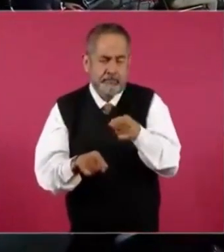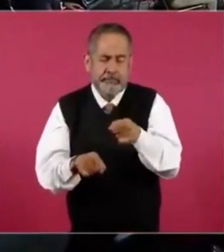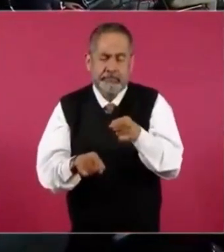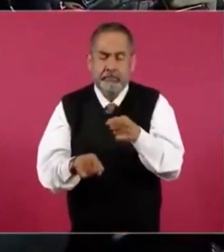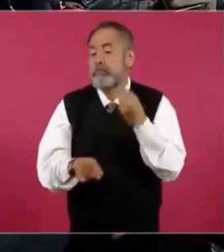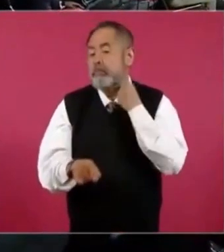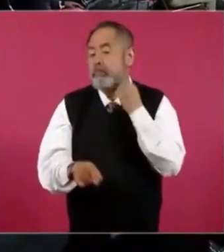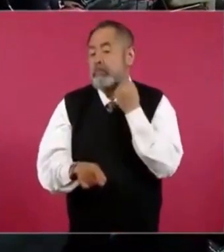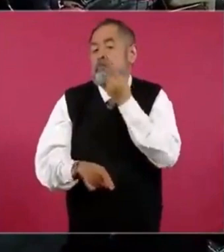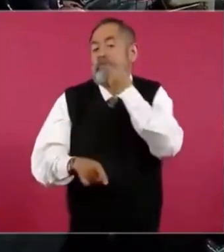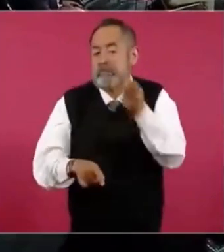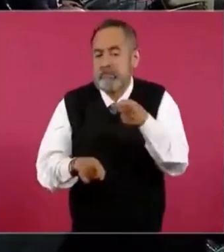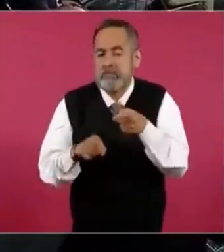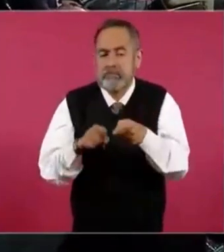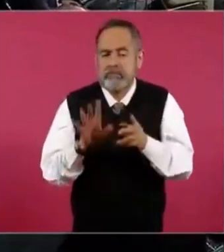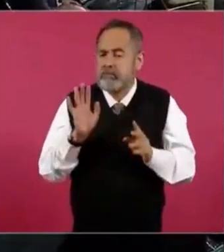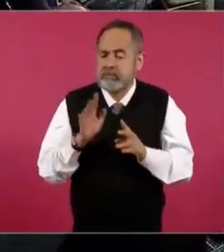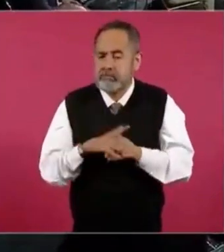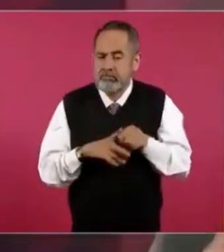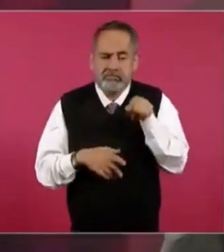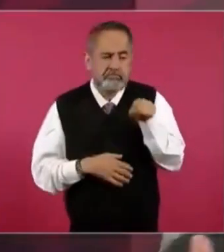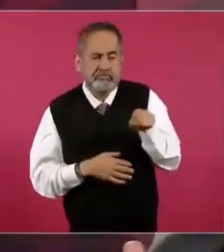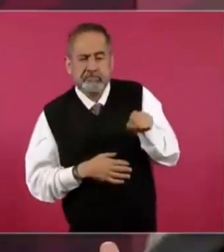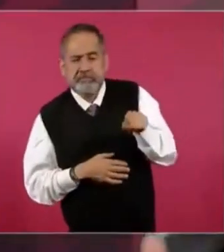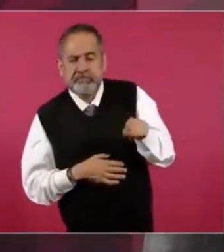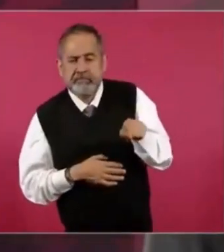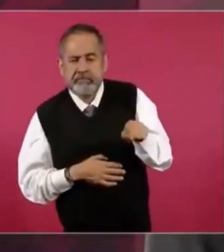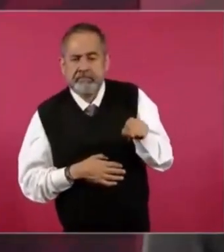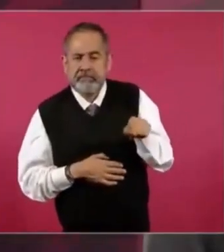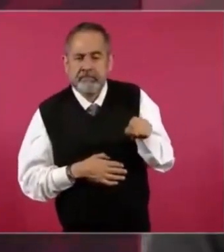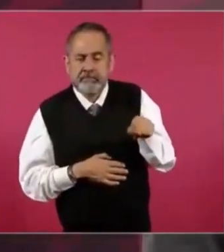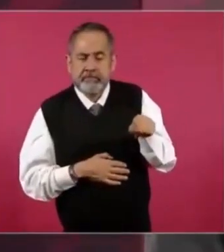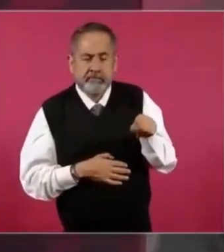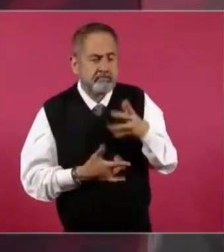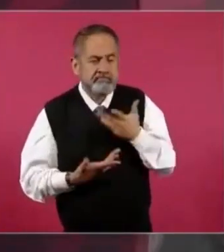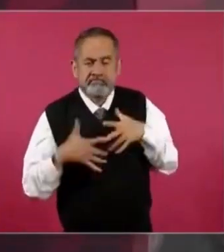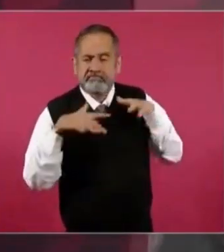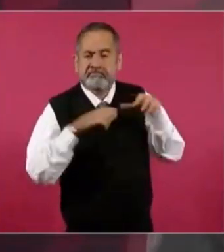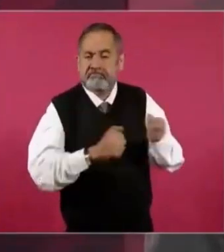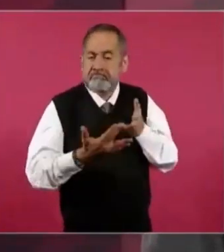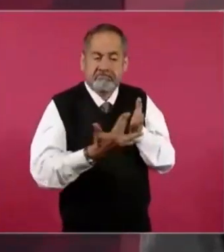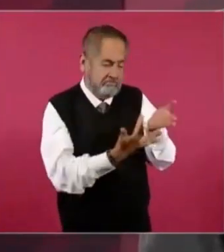Zambada, de que lo habían detenido,